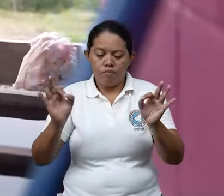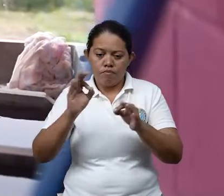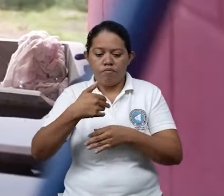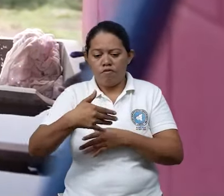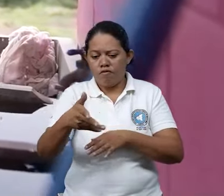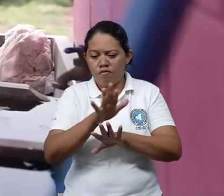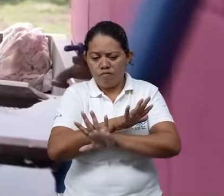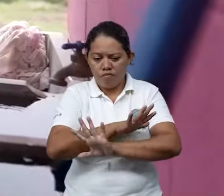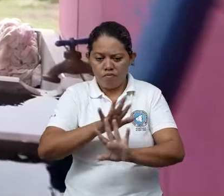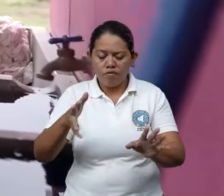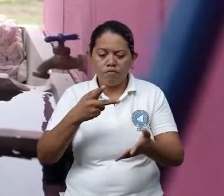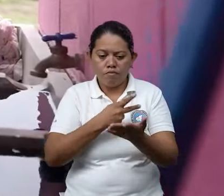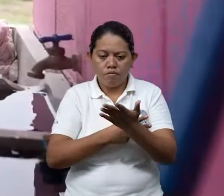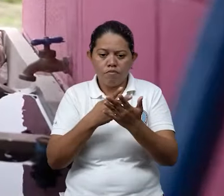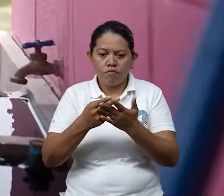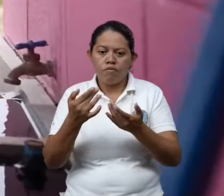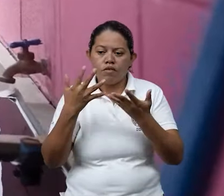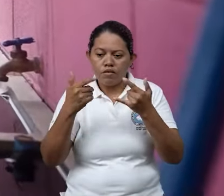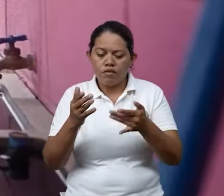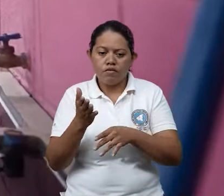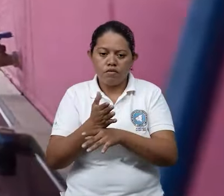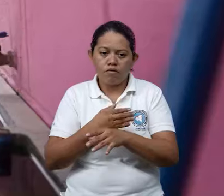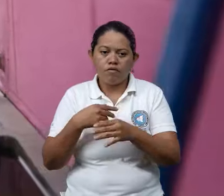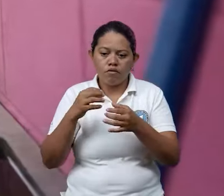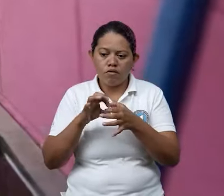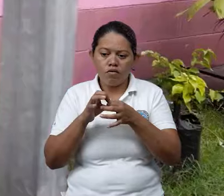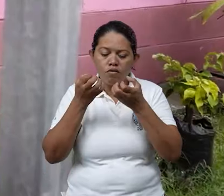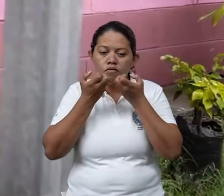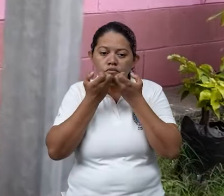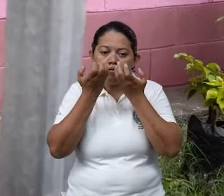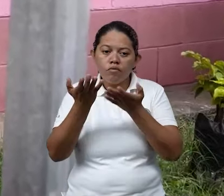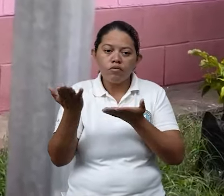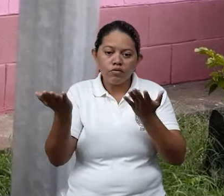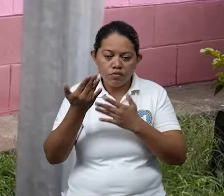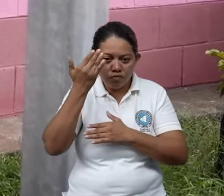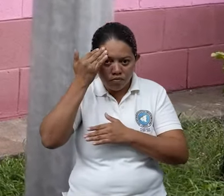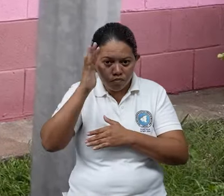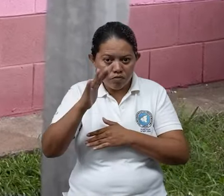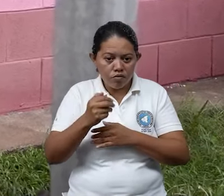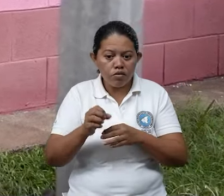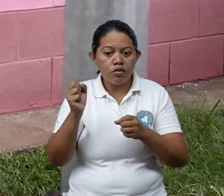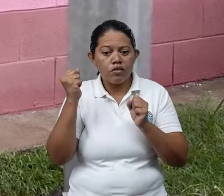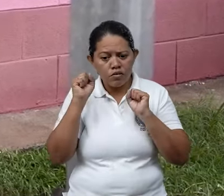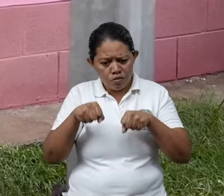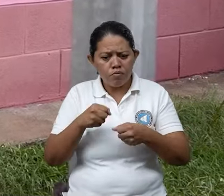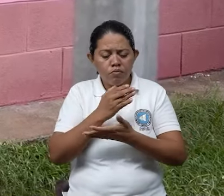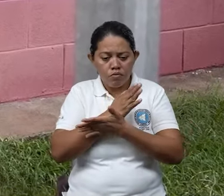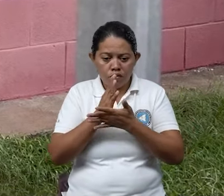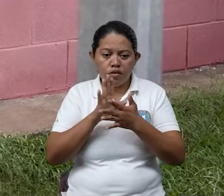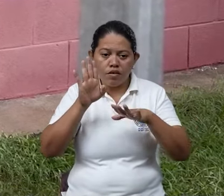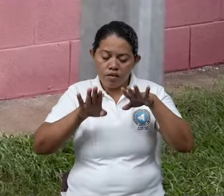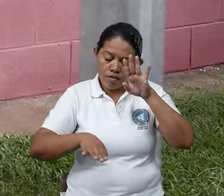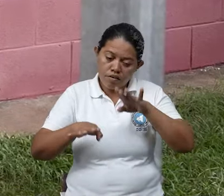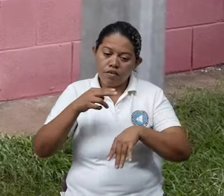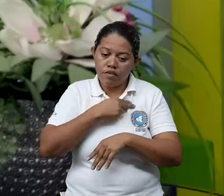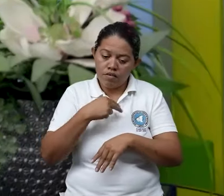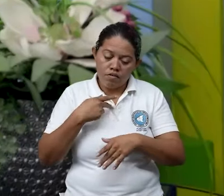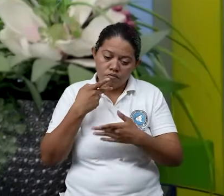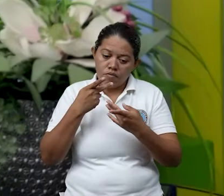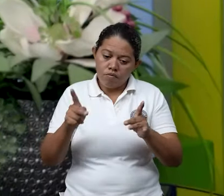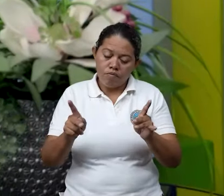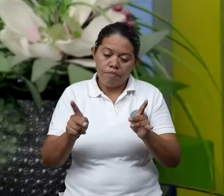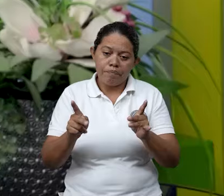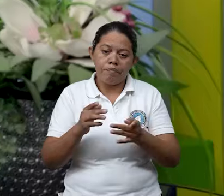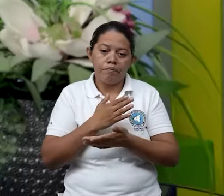Al final, todos estos planes nosotros los tenemos que tener un medio de verificación para saber si en realidad están funcionando, y es ahí también donde entra